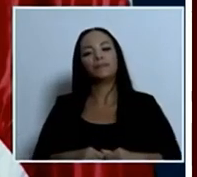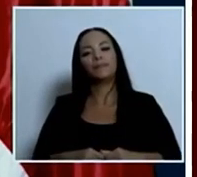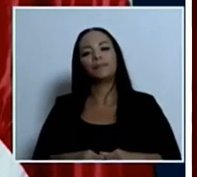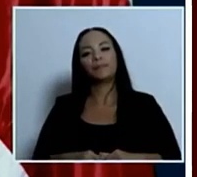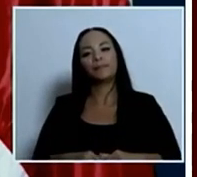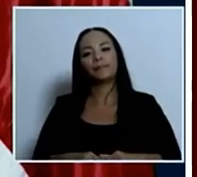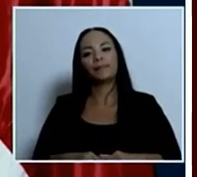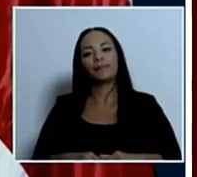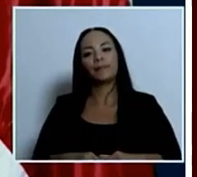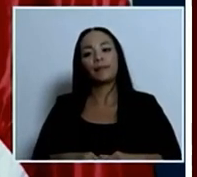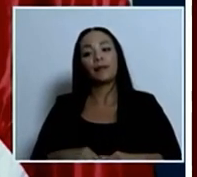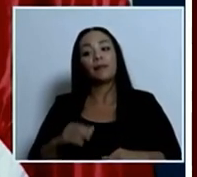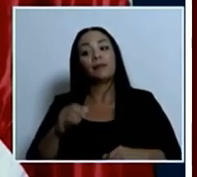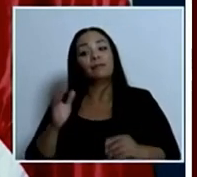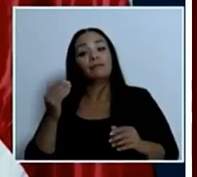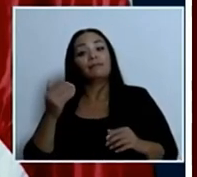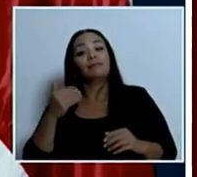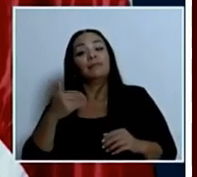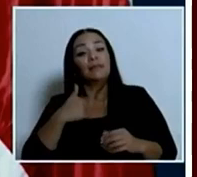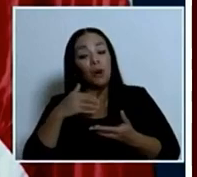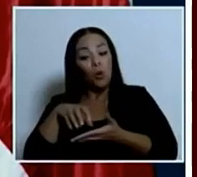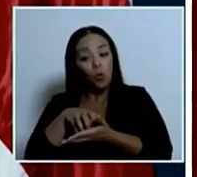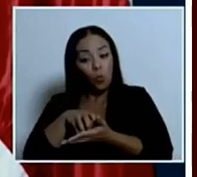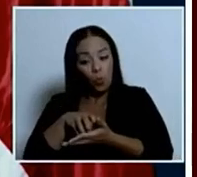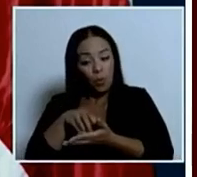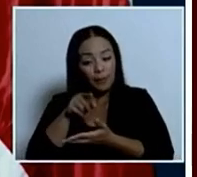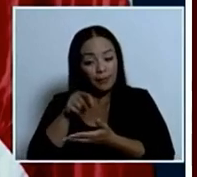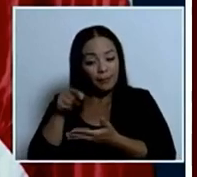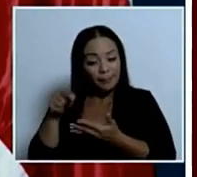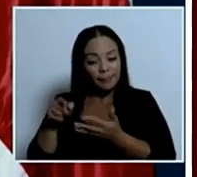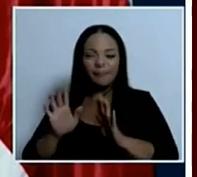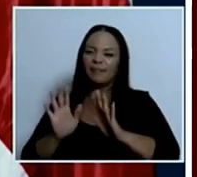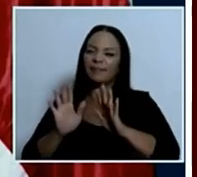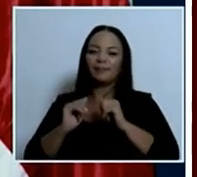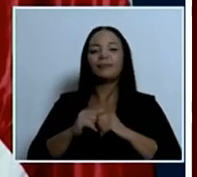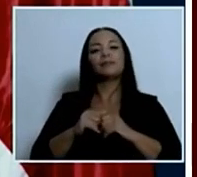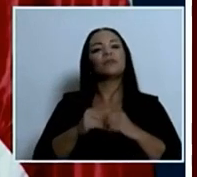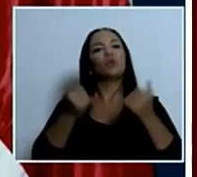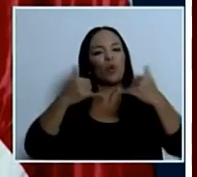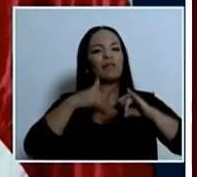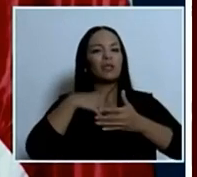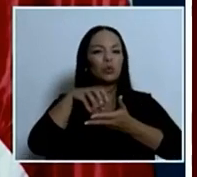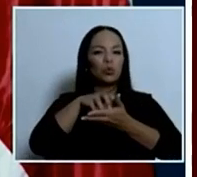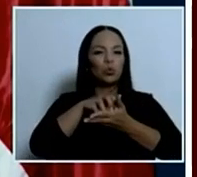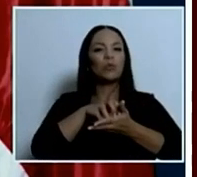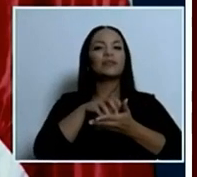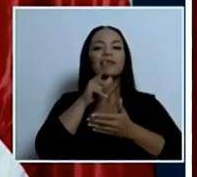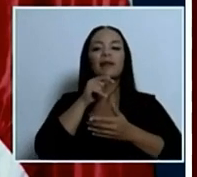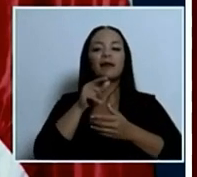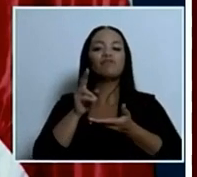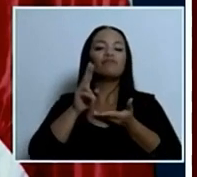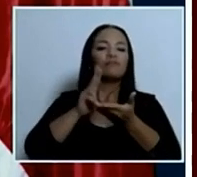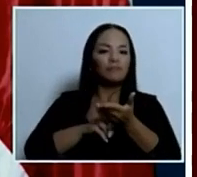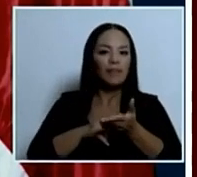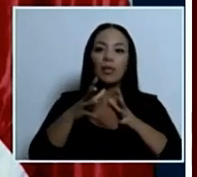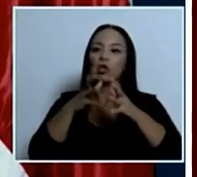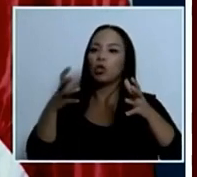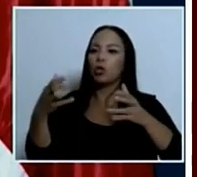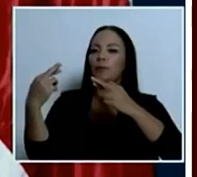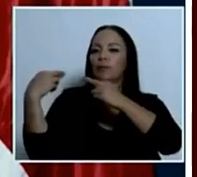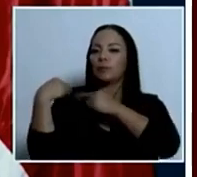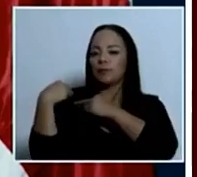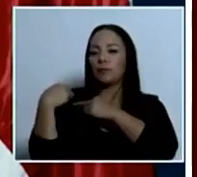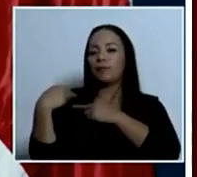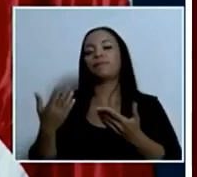hagas y todavía tengo dudas sobre a quien le voy a dar esa enorme responsabilidad el perfil cual va a